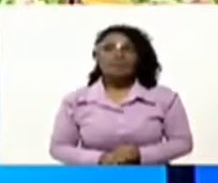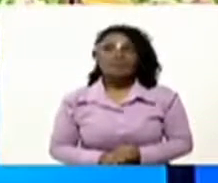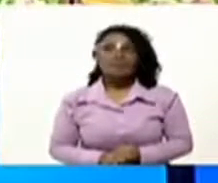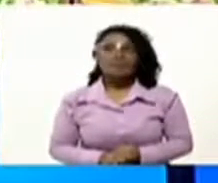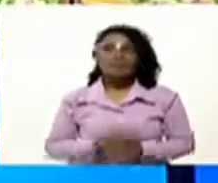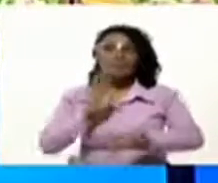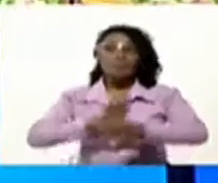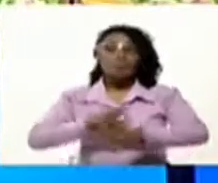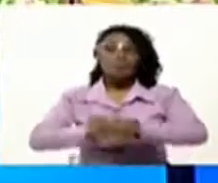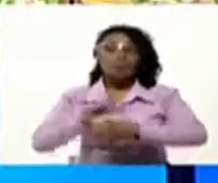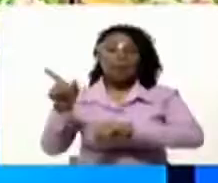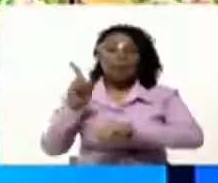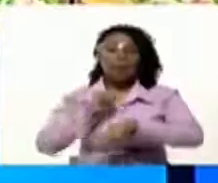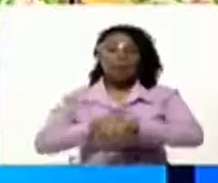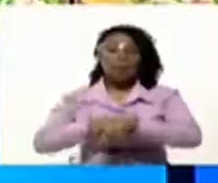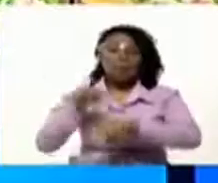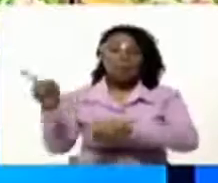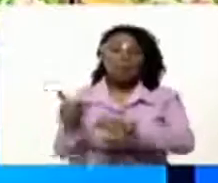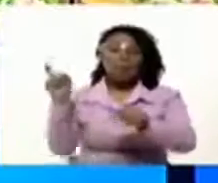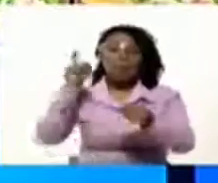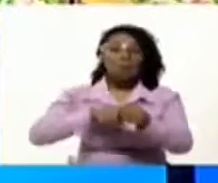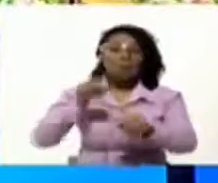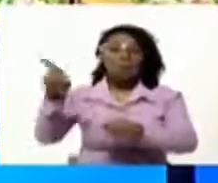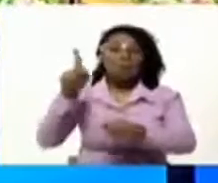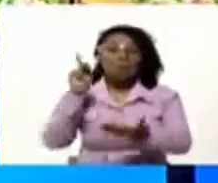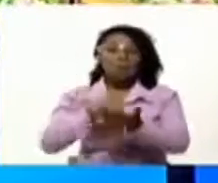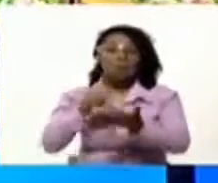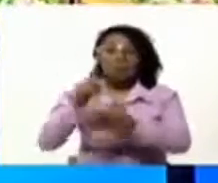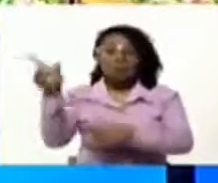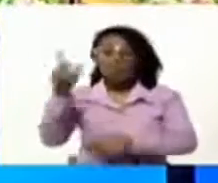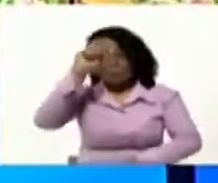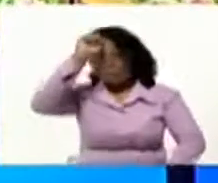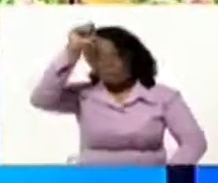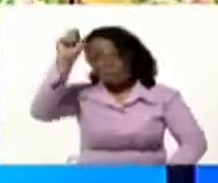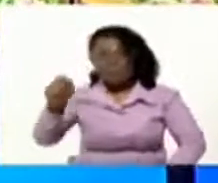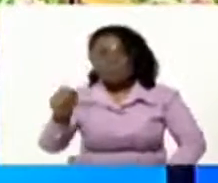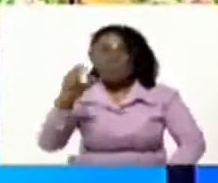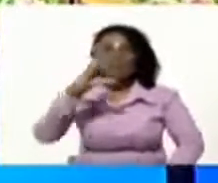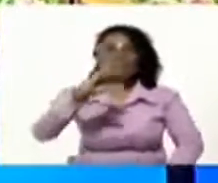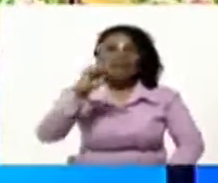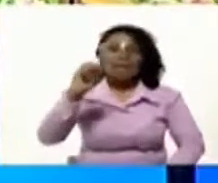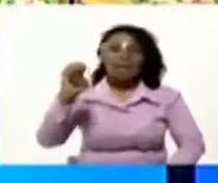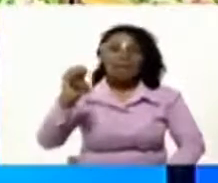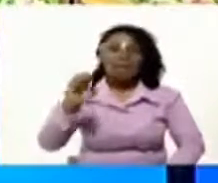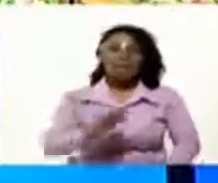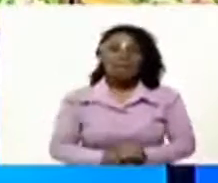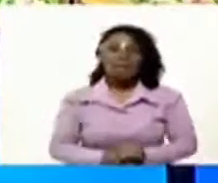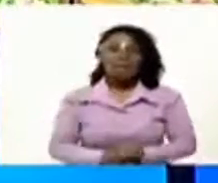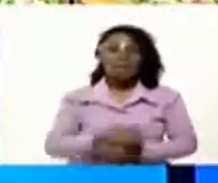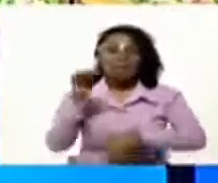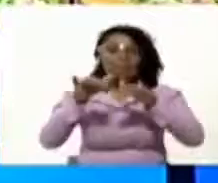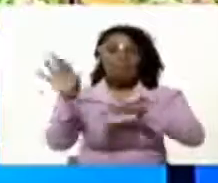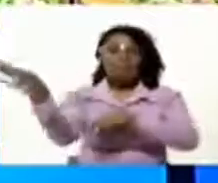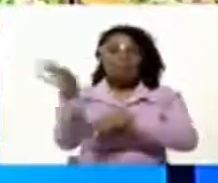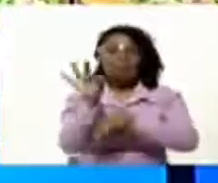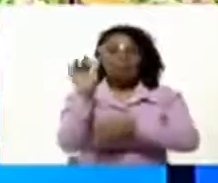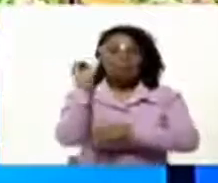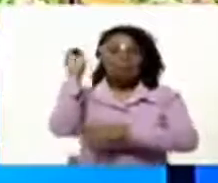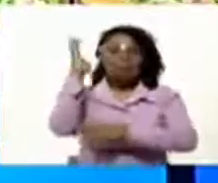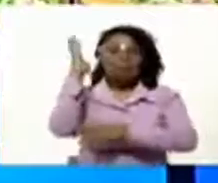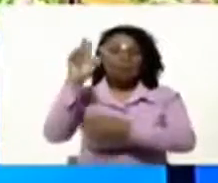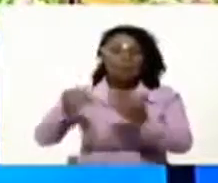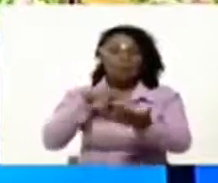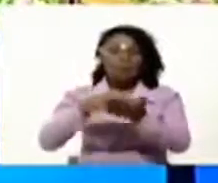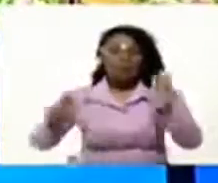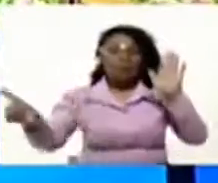Porque en el momento en que ellos inscriban sus candidatos, están reconociendo al Consejo Nacional Electoral electo por la Asamblea Nacional